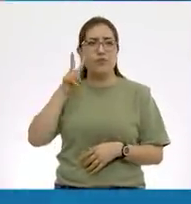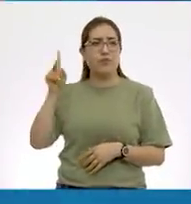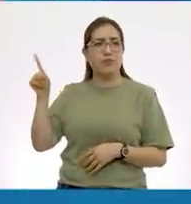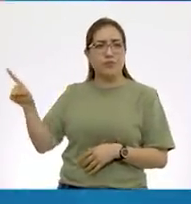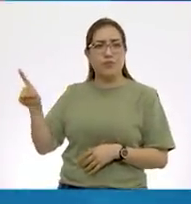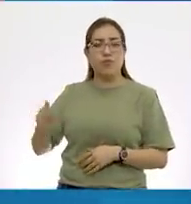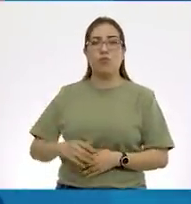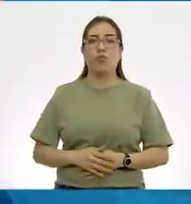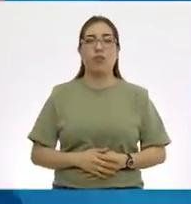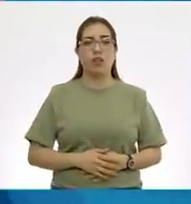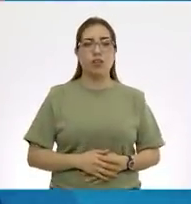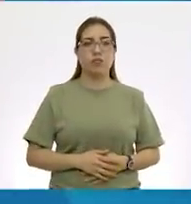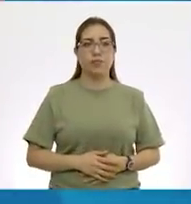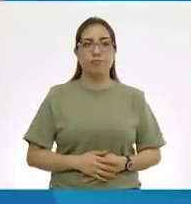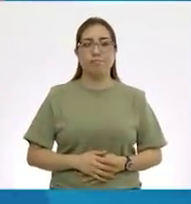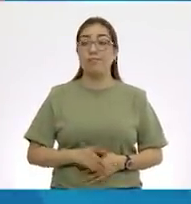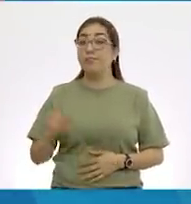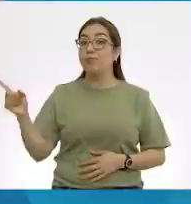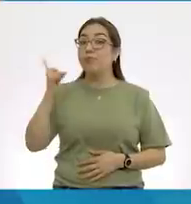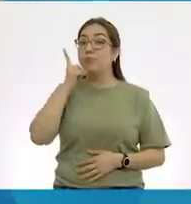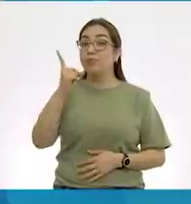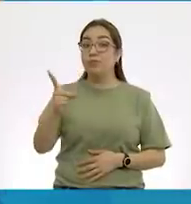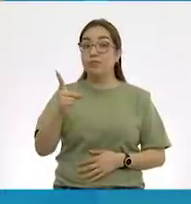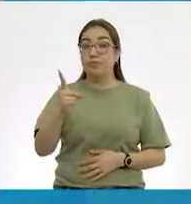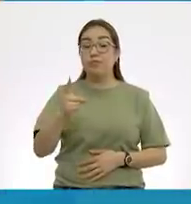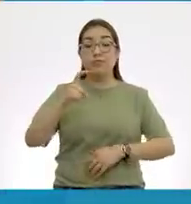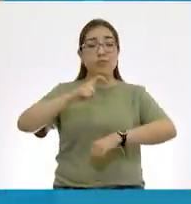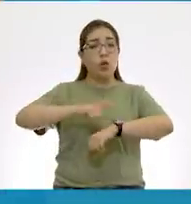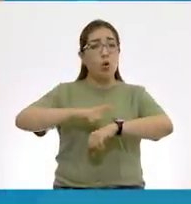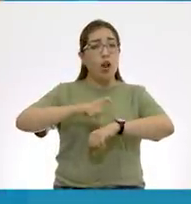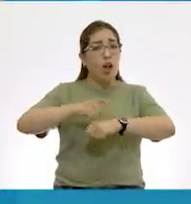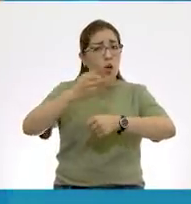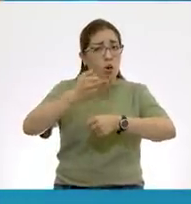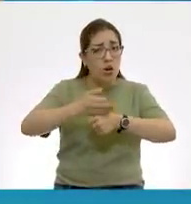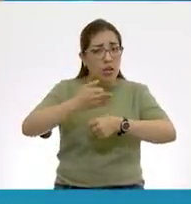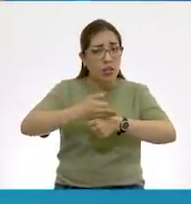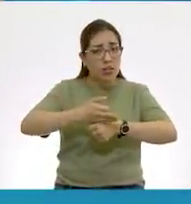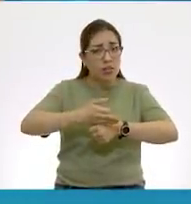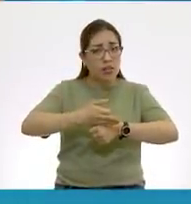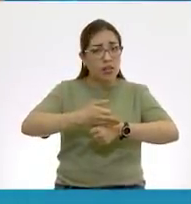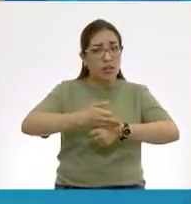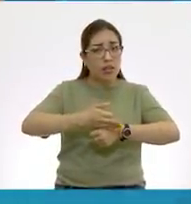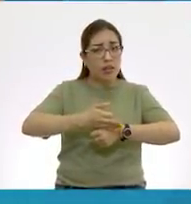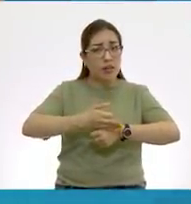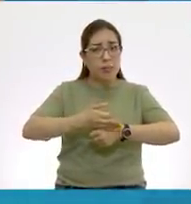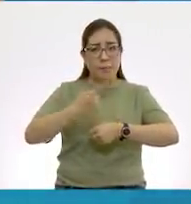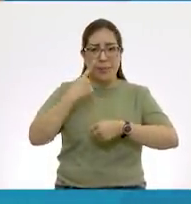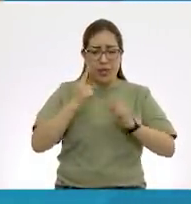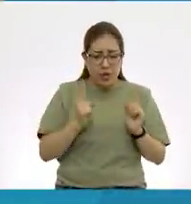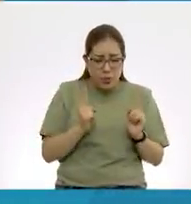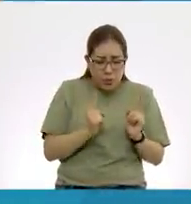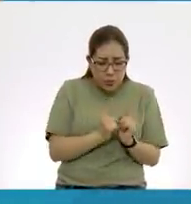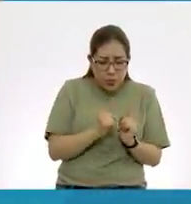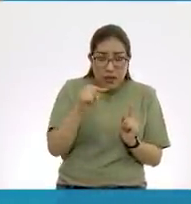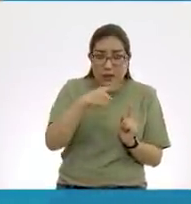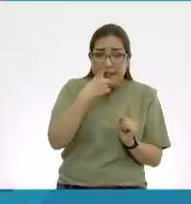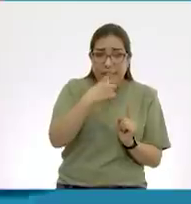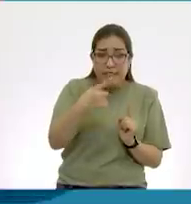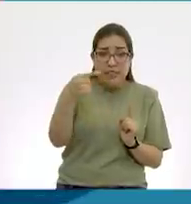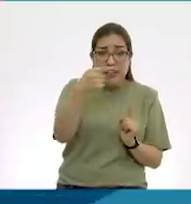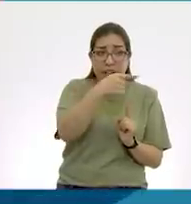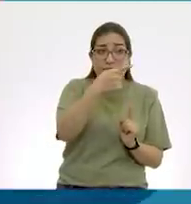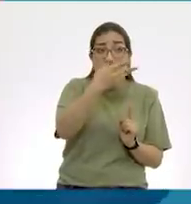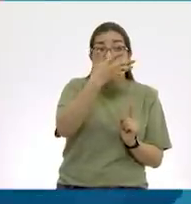ahí está señalando que son las 10 horas de la manecilla más pequeña con